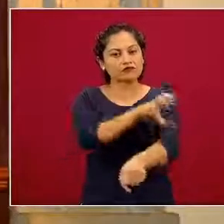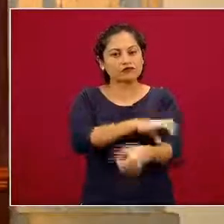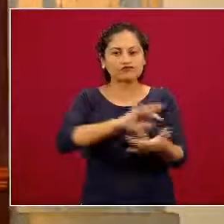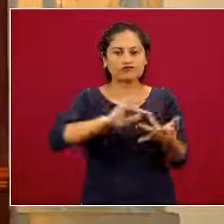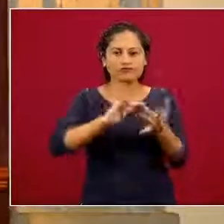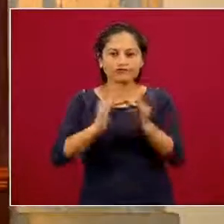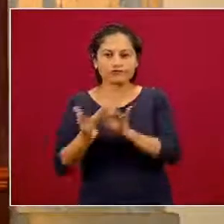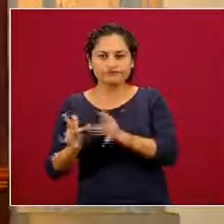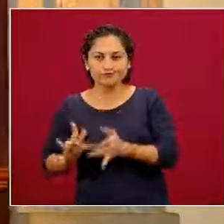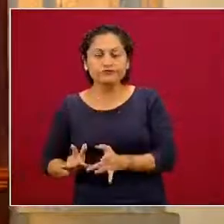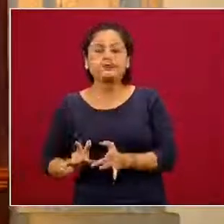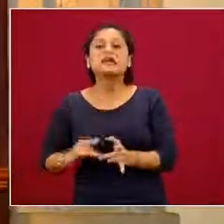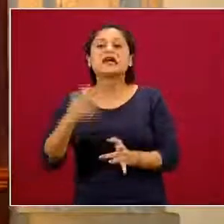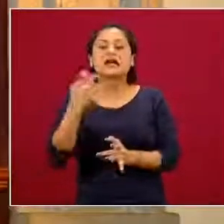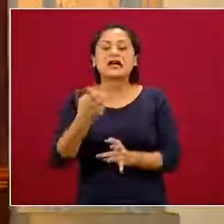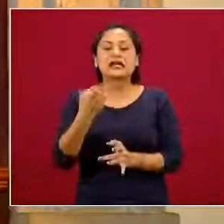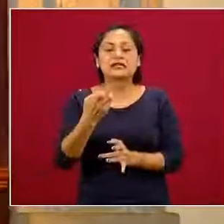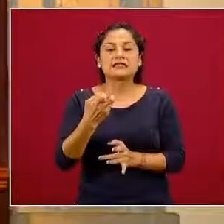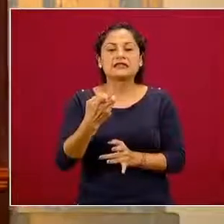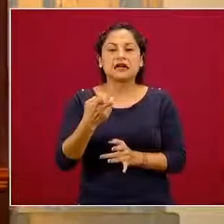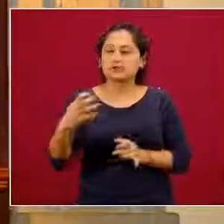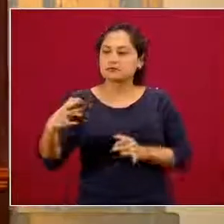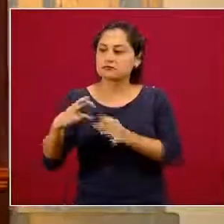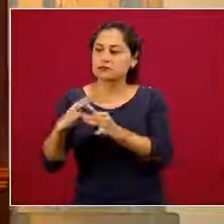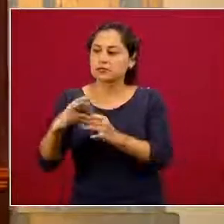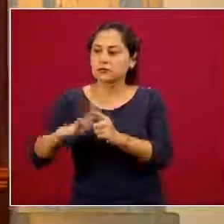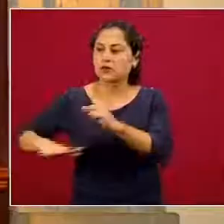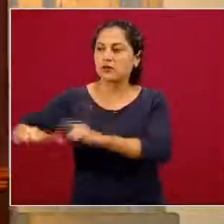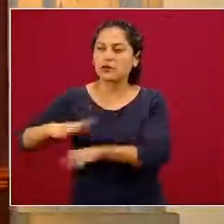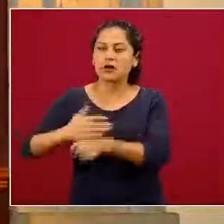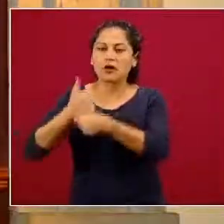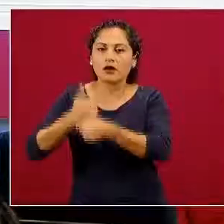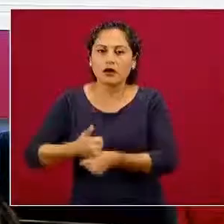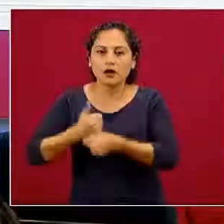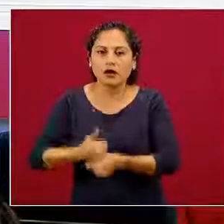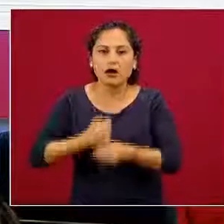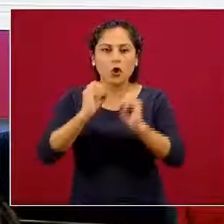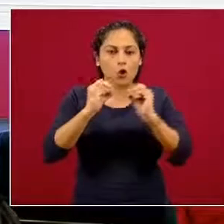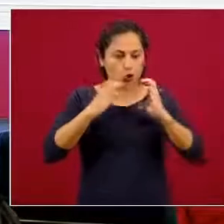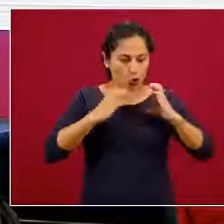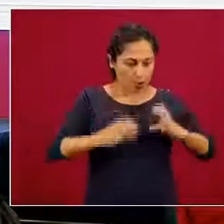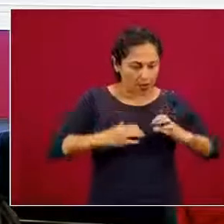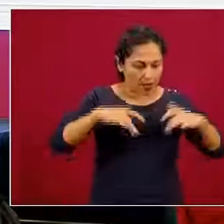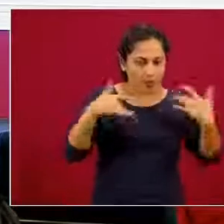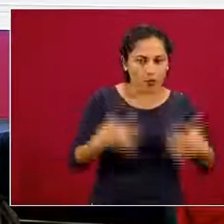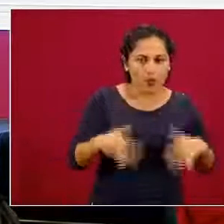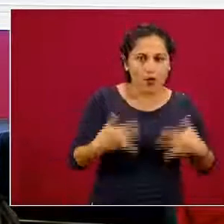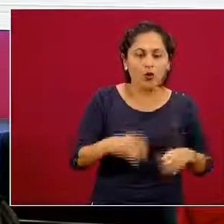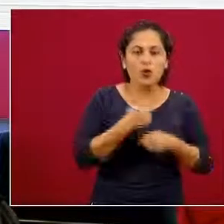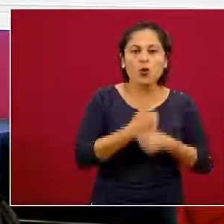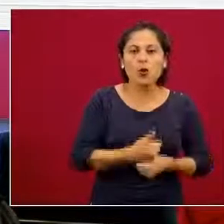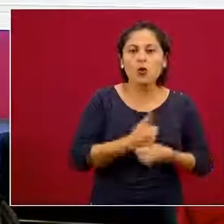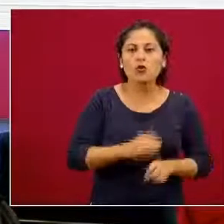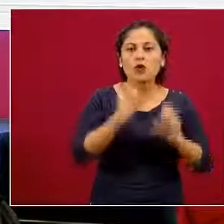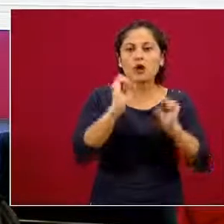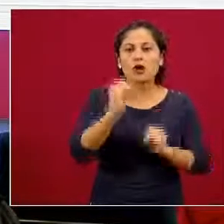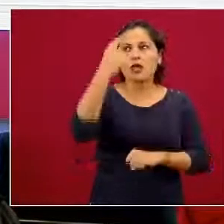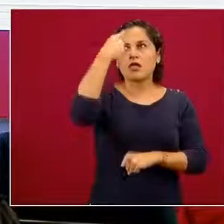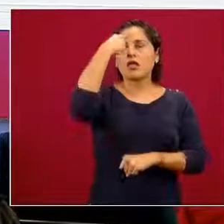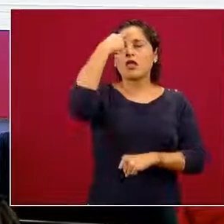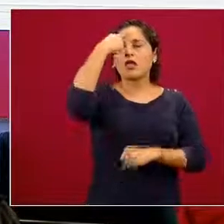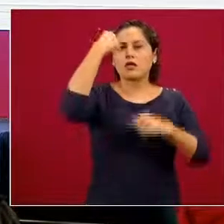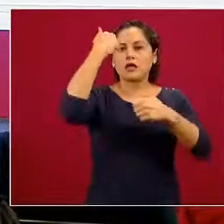igual si es dolor social, si es dolor físico, si es dolor mental. Entonces, definitivamente la gente está